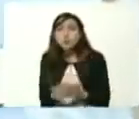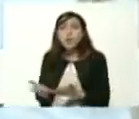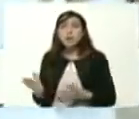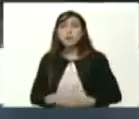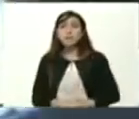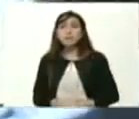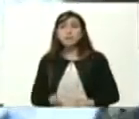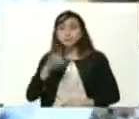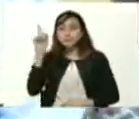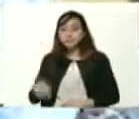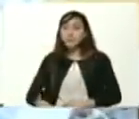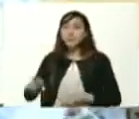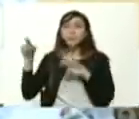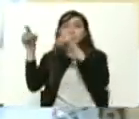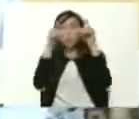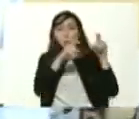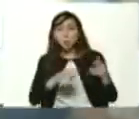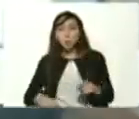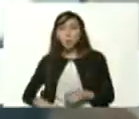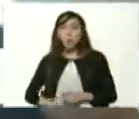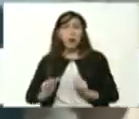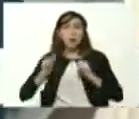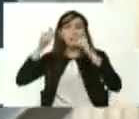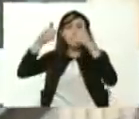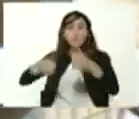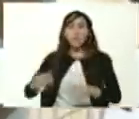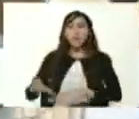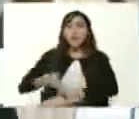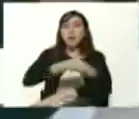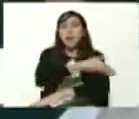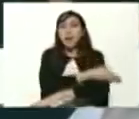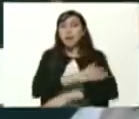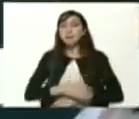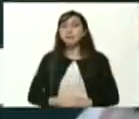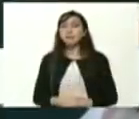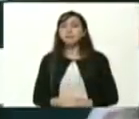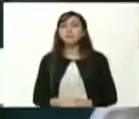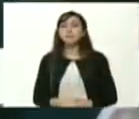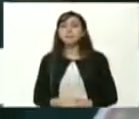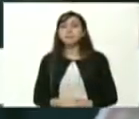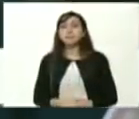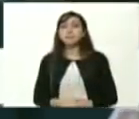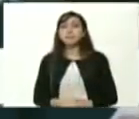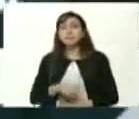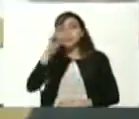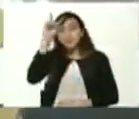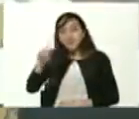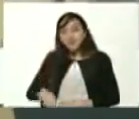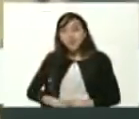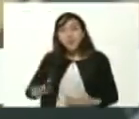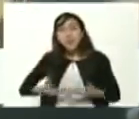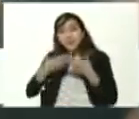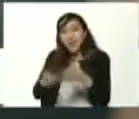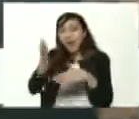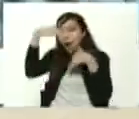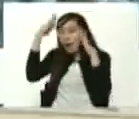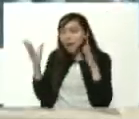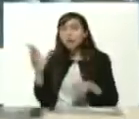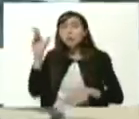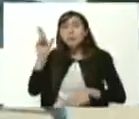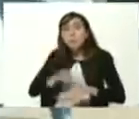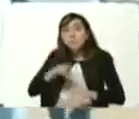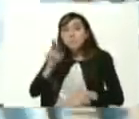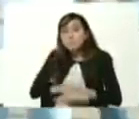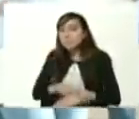brindamos formación que inicialmente fue el punto de inicio sino que además también brindamos atención médica